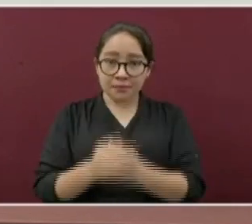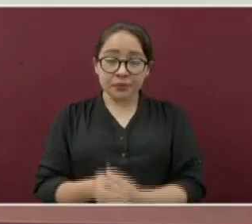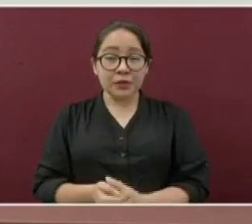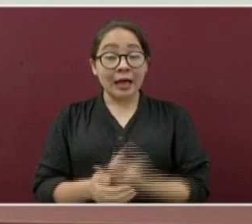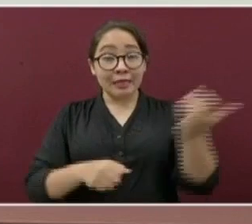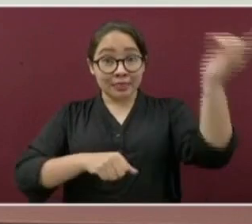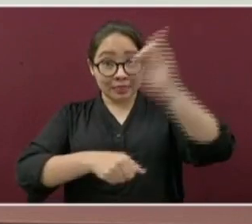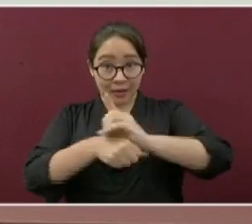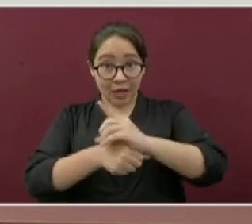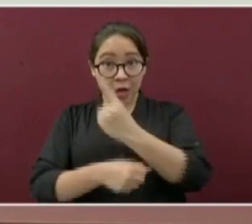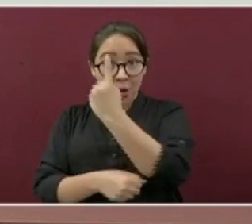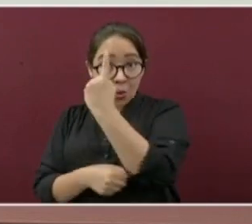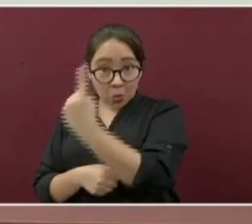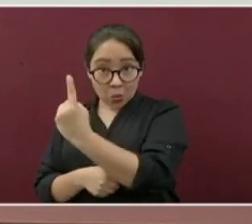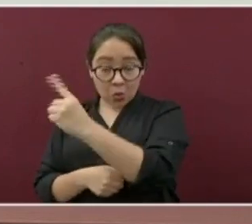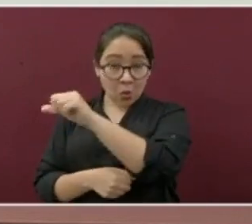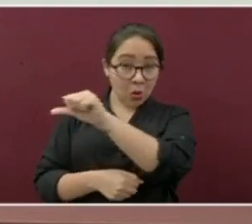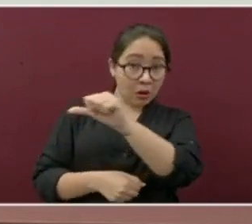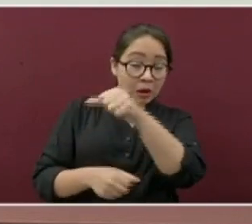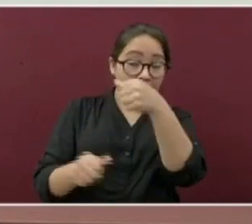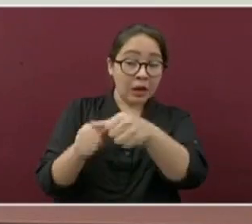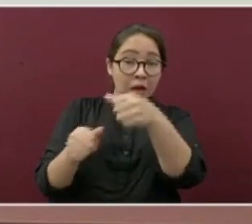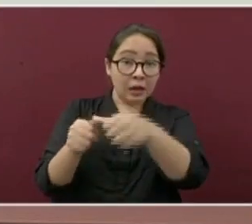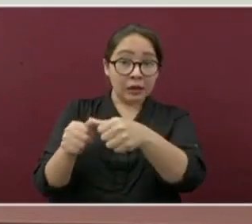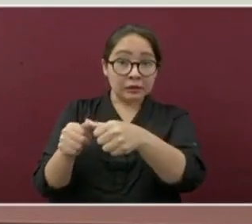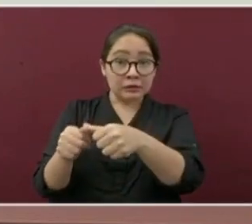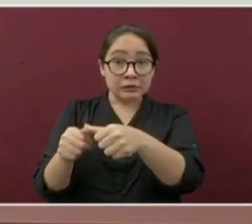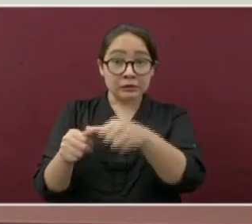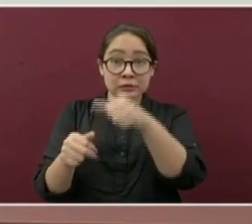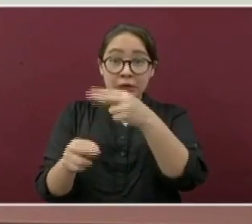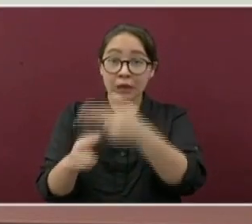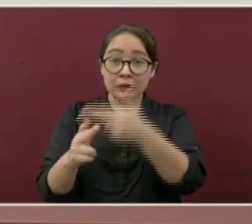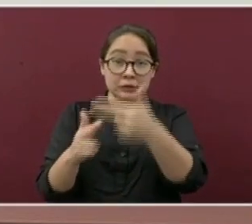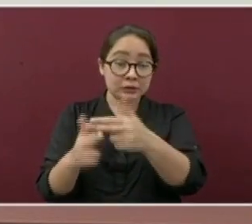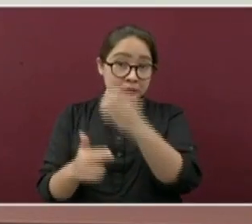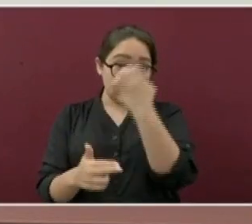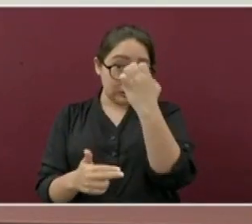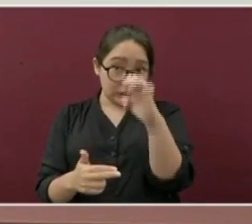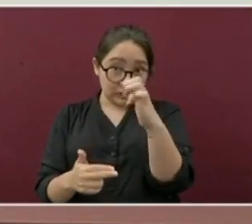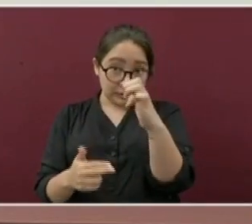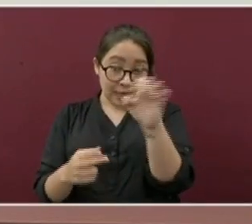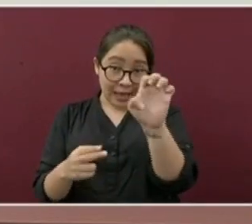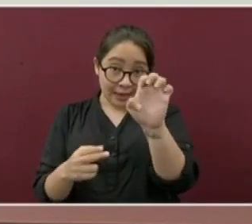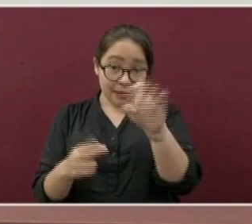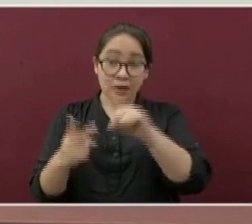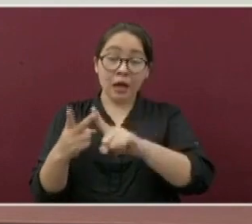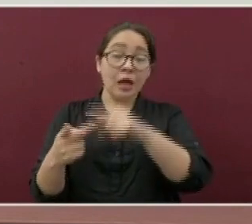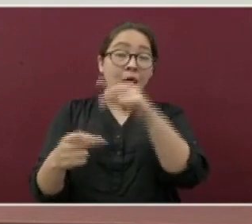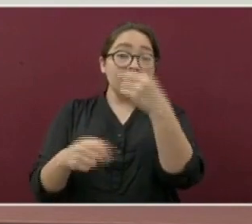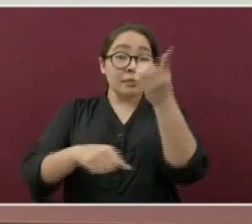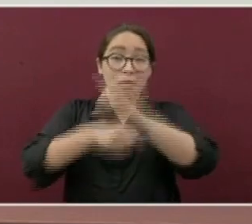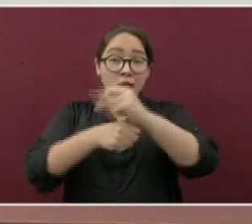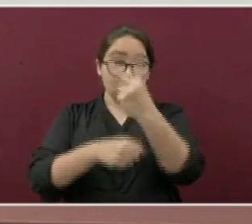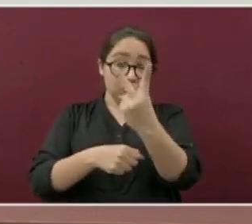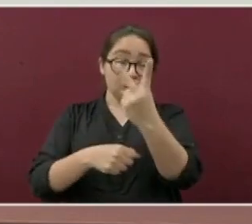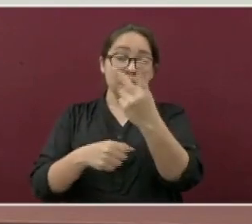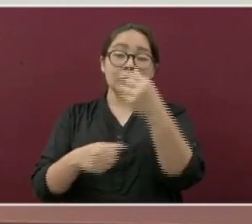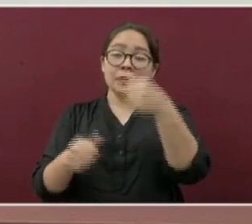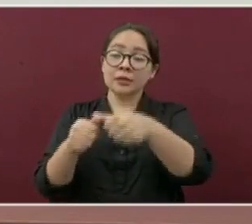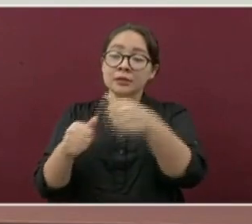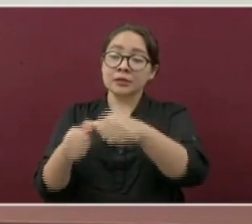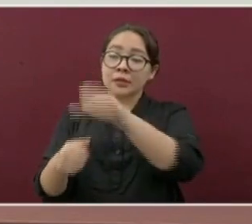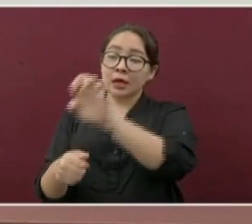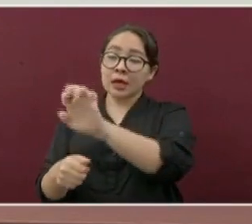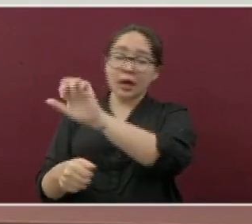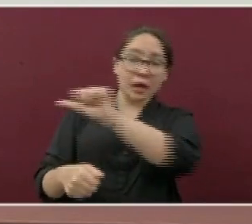de la letra hasta la E, día dos de la letra F a la J, el día